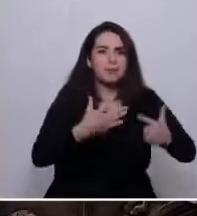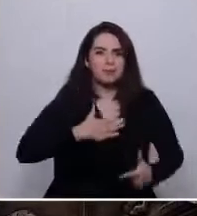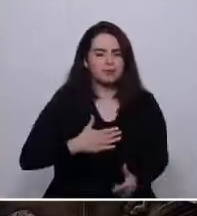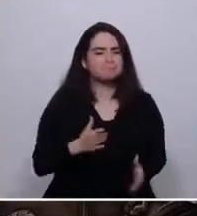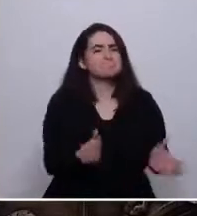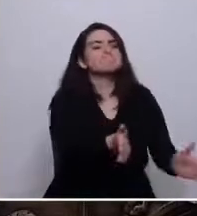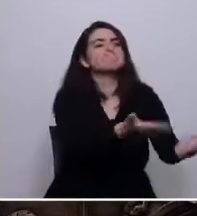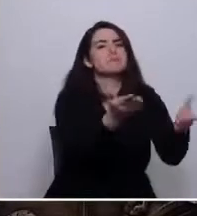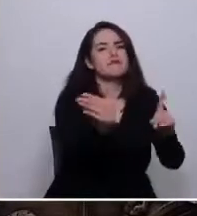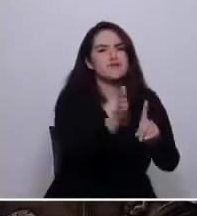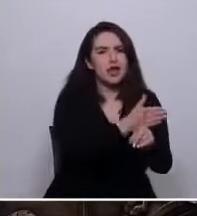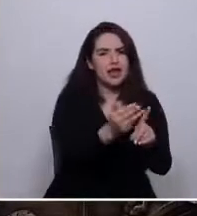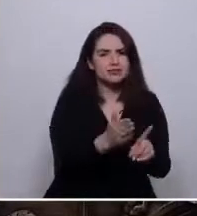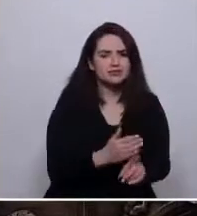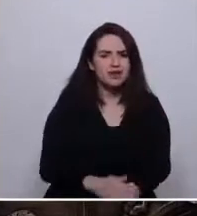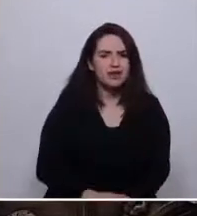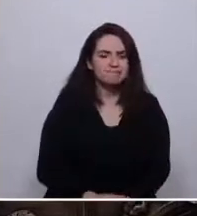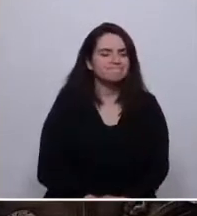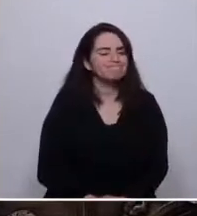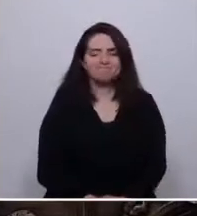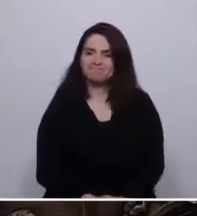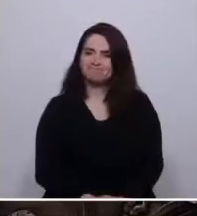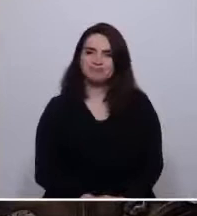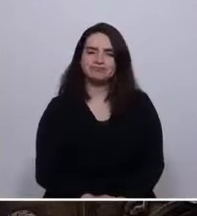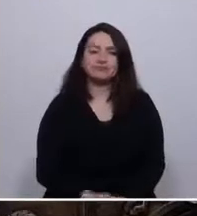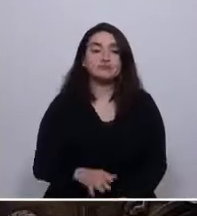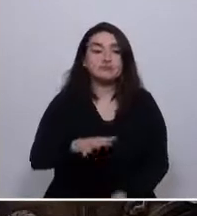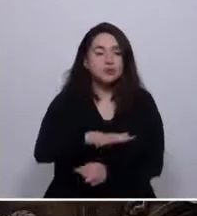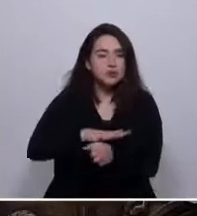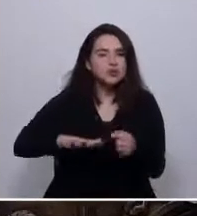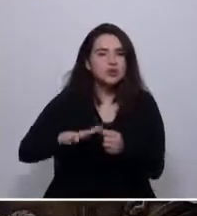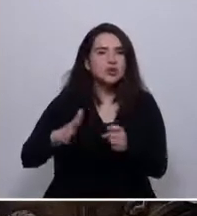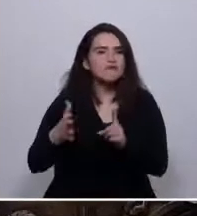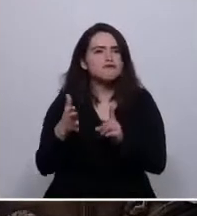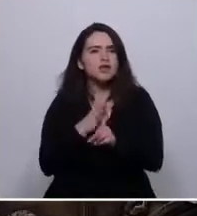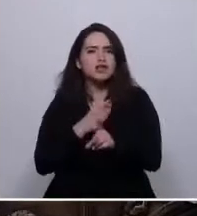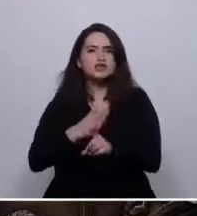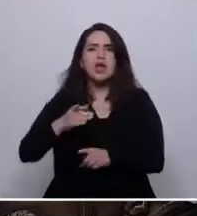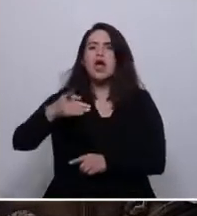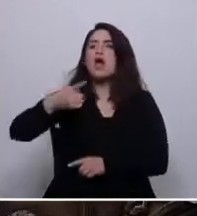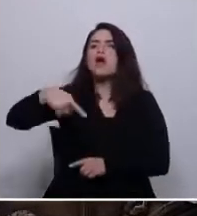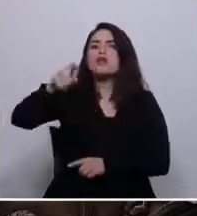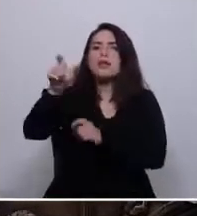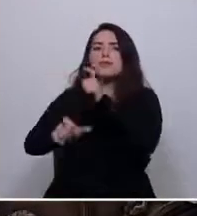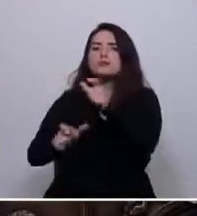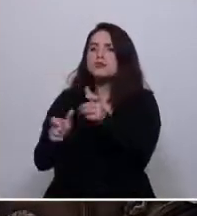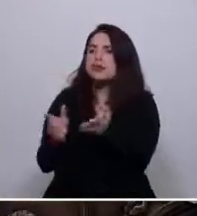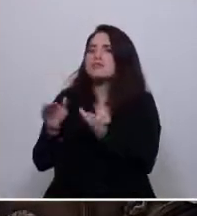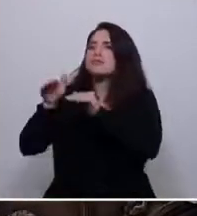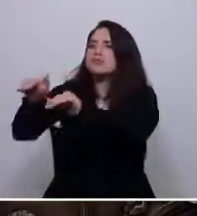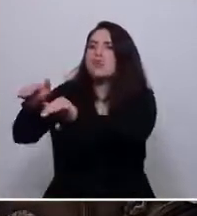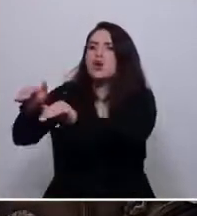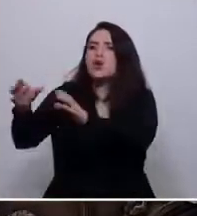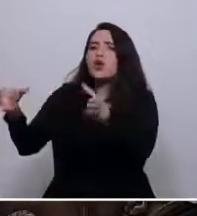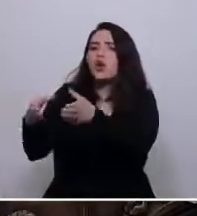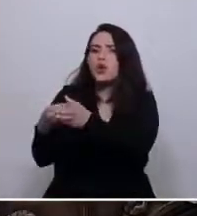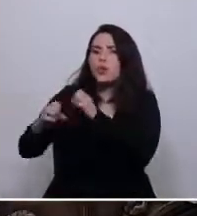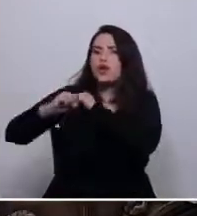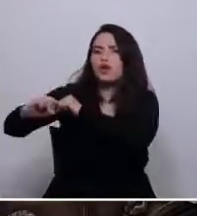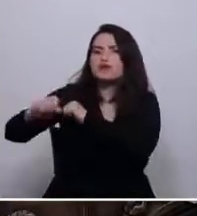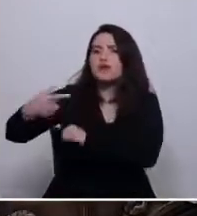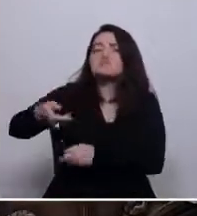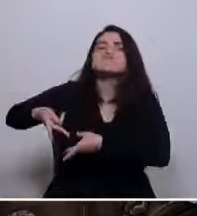y de condenarla cuando favorece los de nuestros oponentes. Los desacuerdos no son